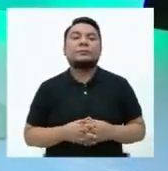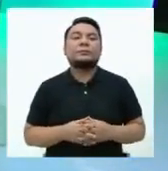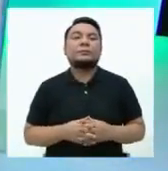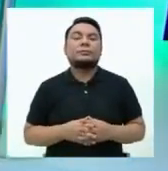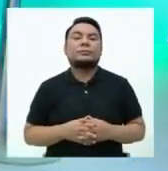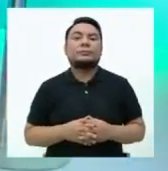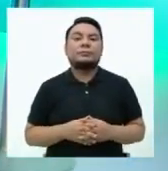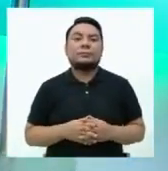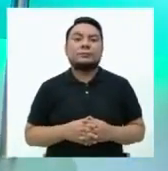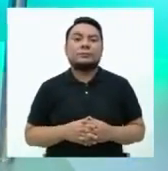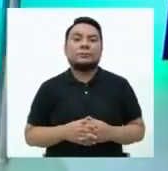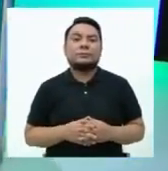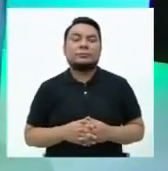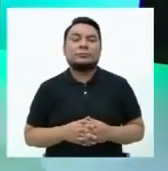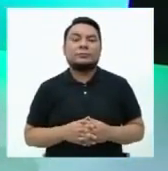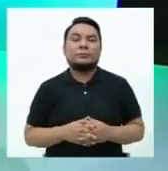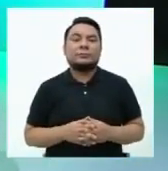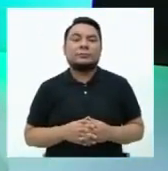Giramos.